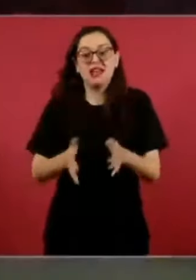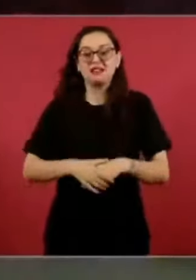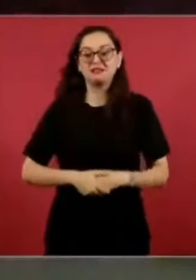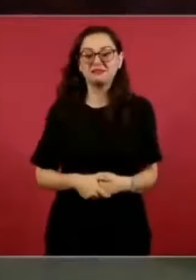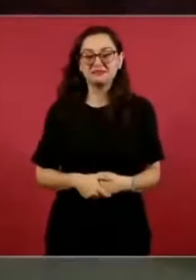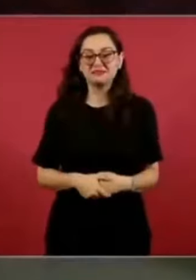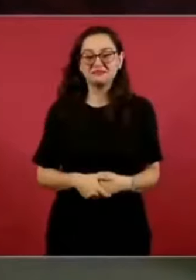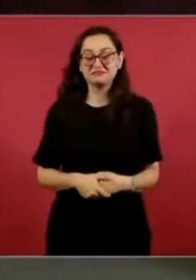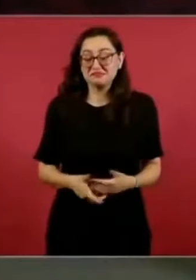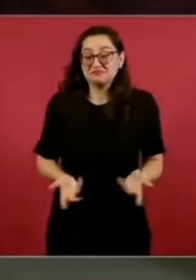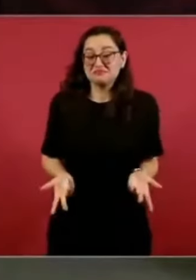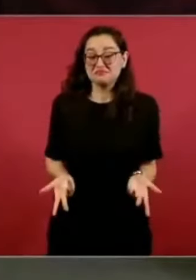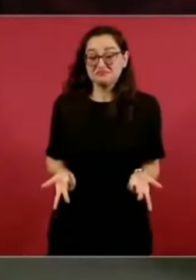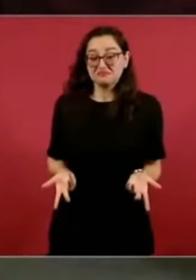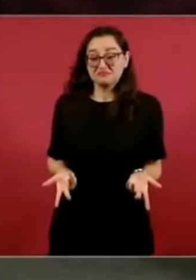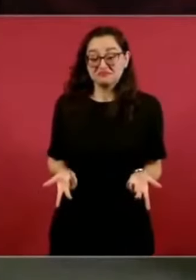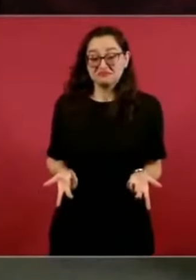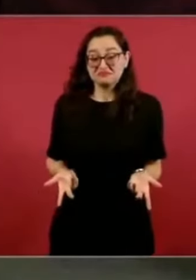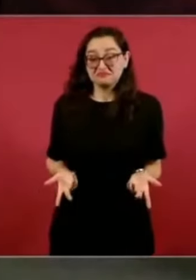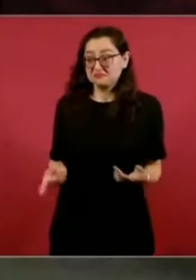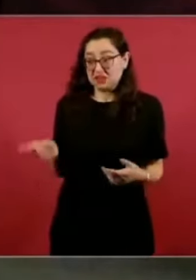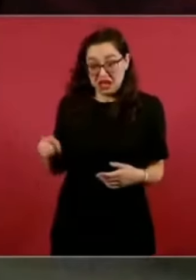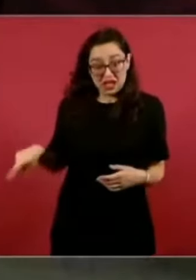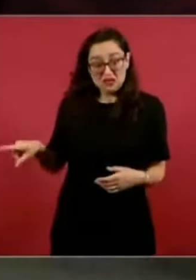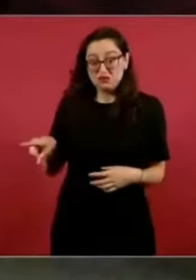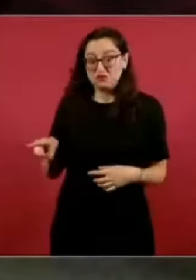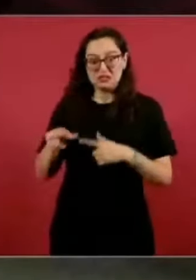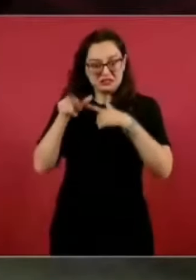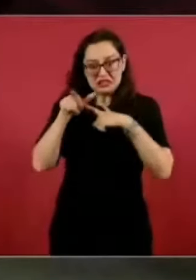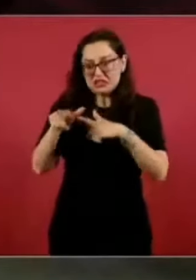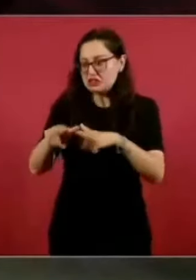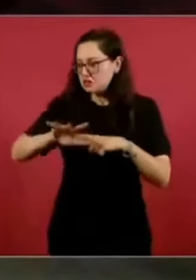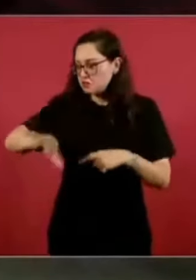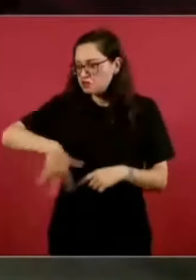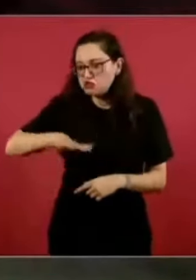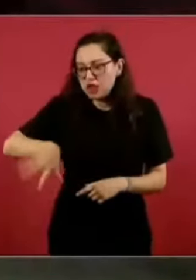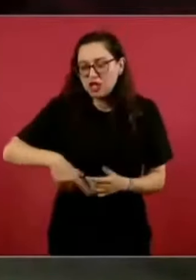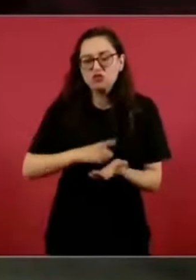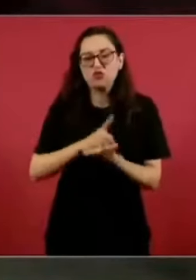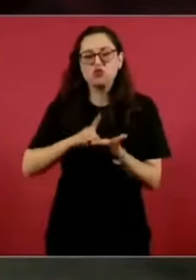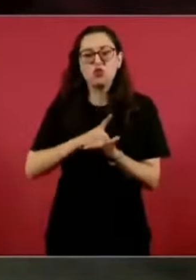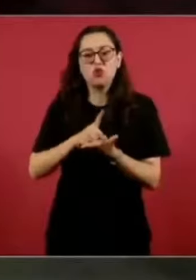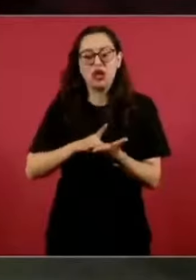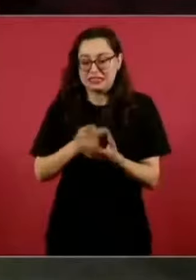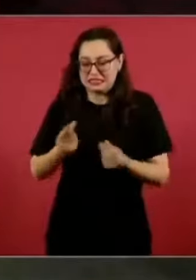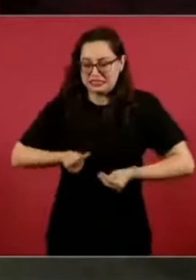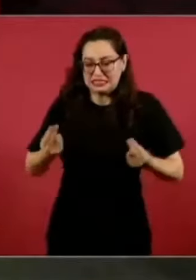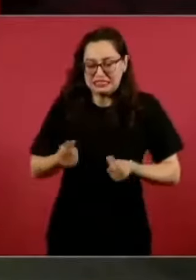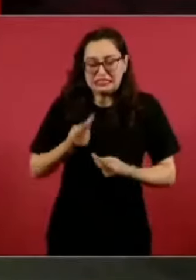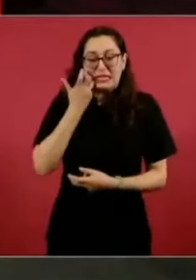Quienes buscan las drogas porque necesitan